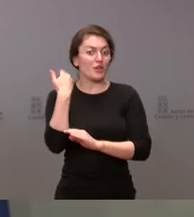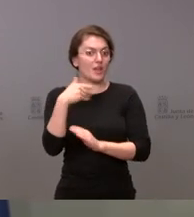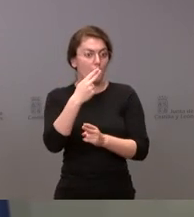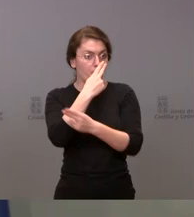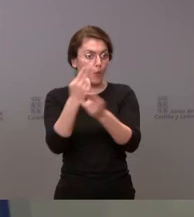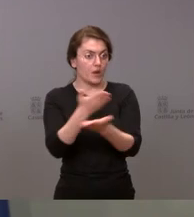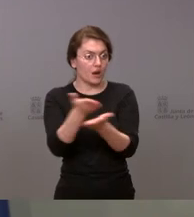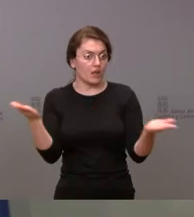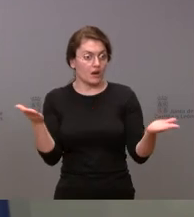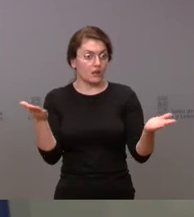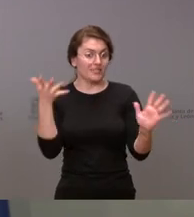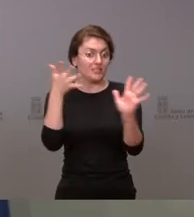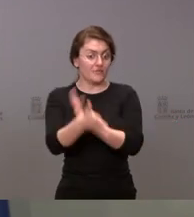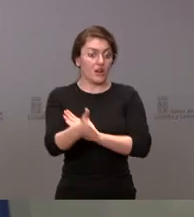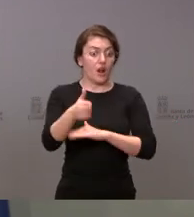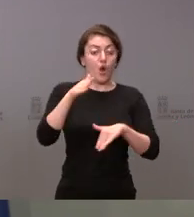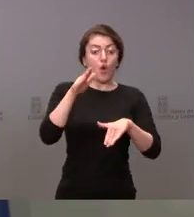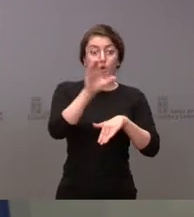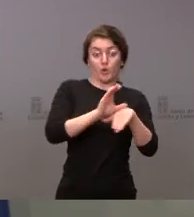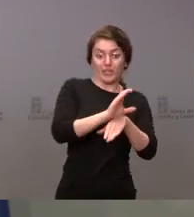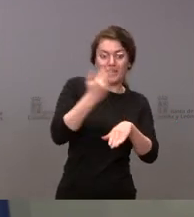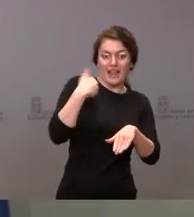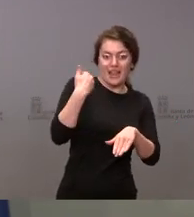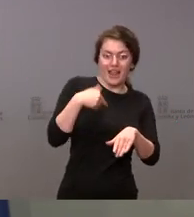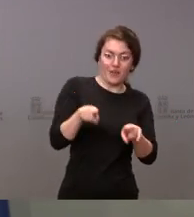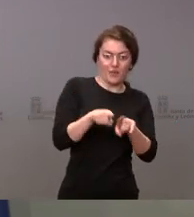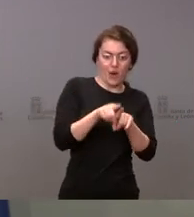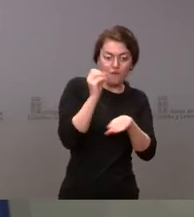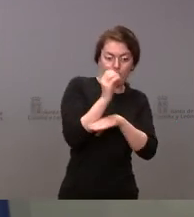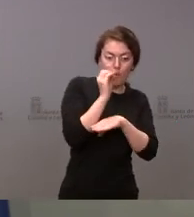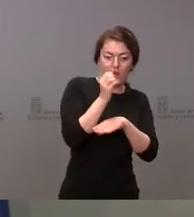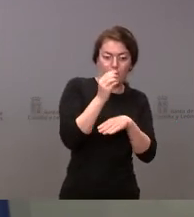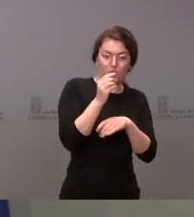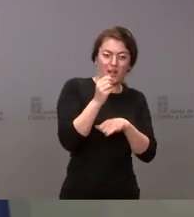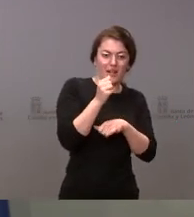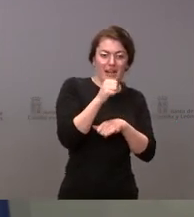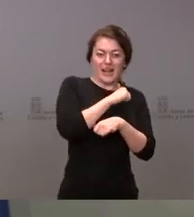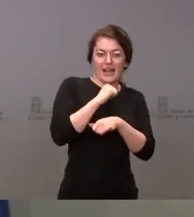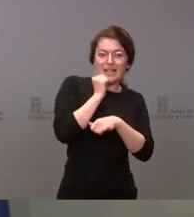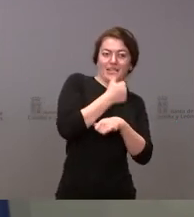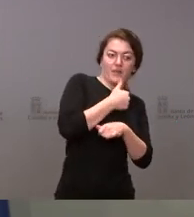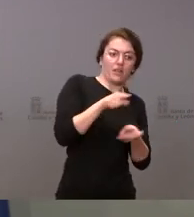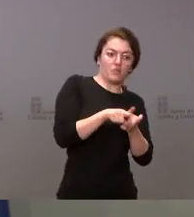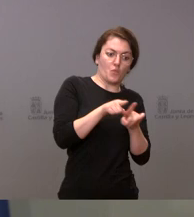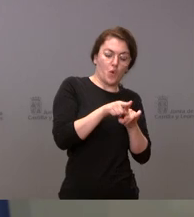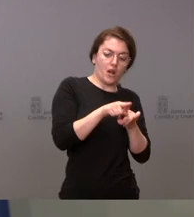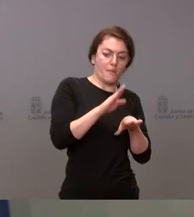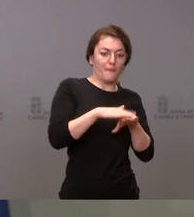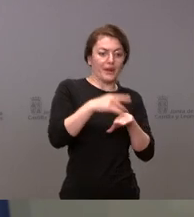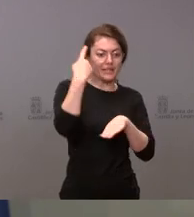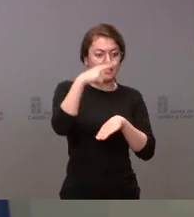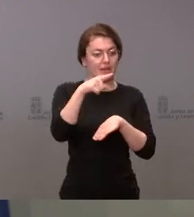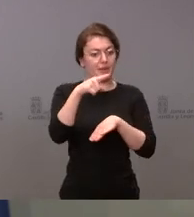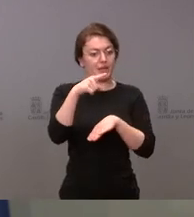lógicamente, la consejería ha abierto esta información reservada para saber todo lo que